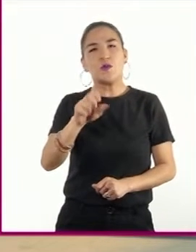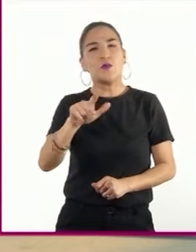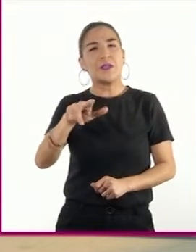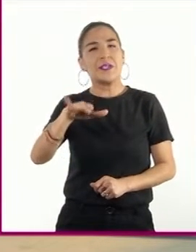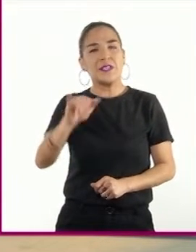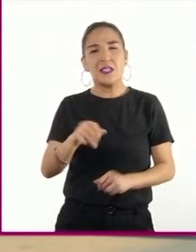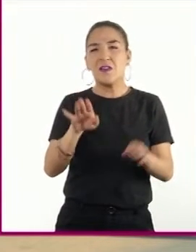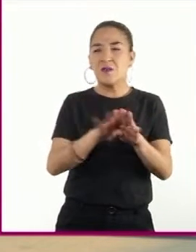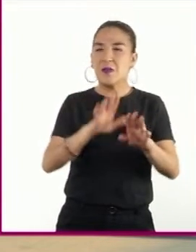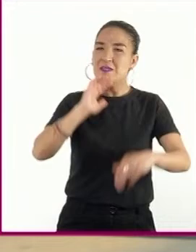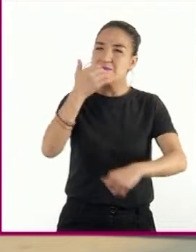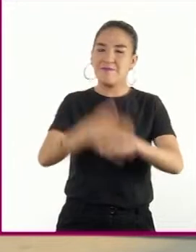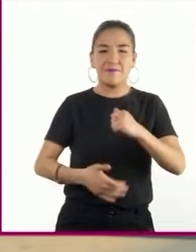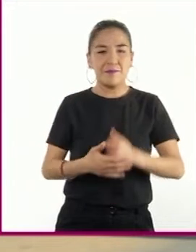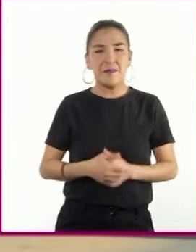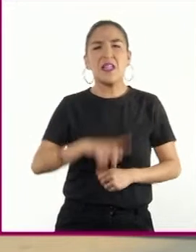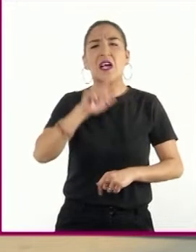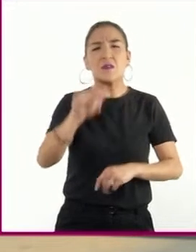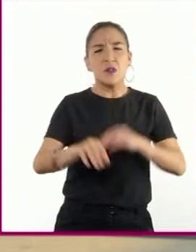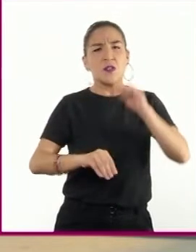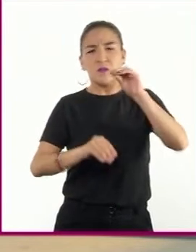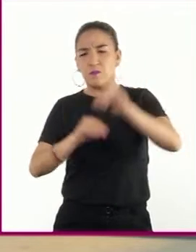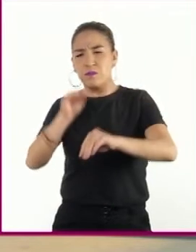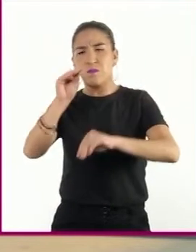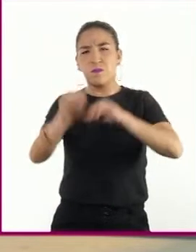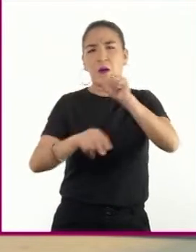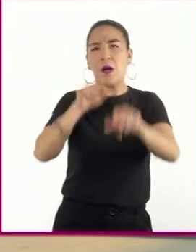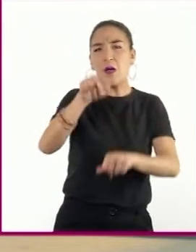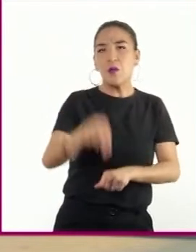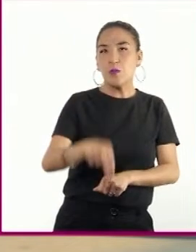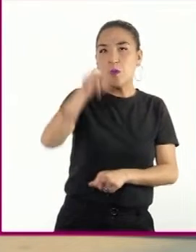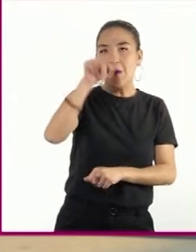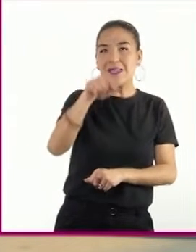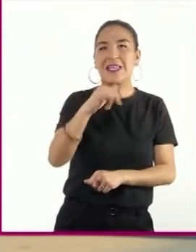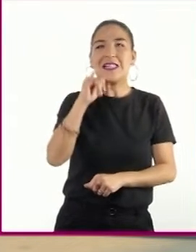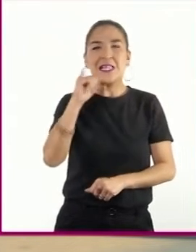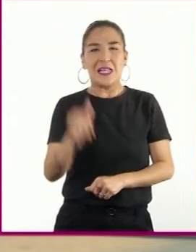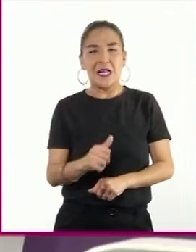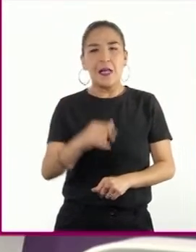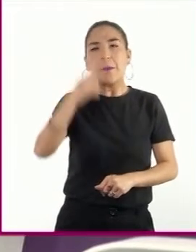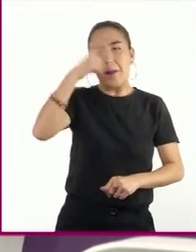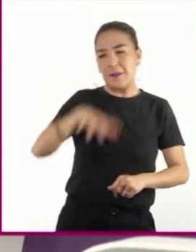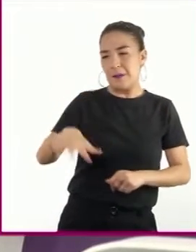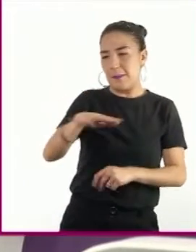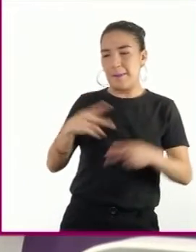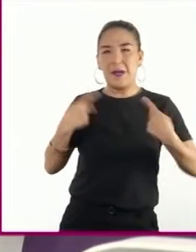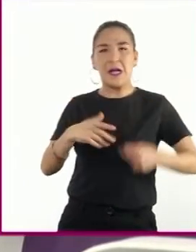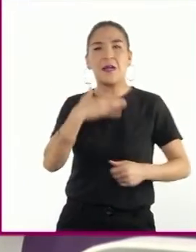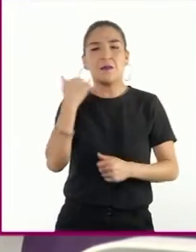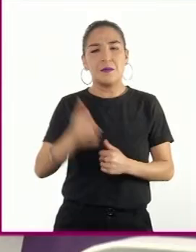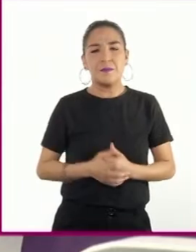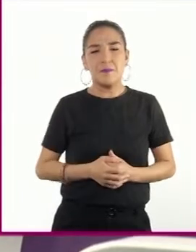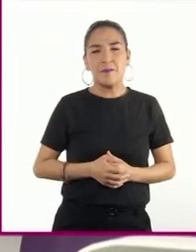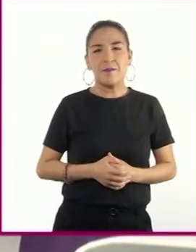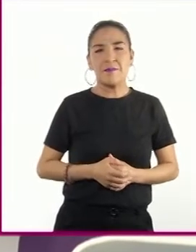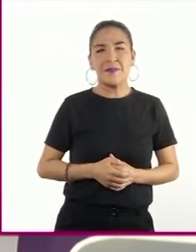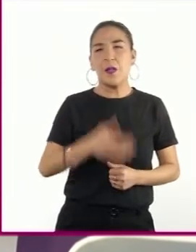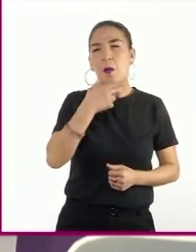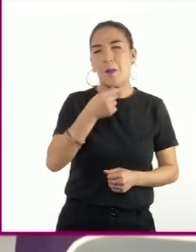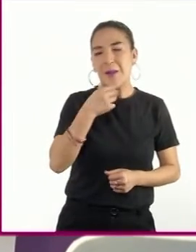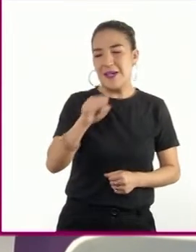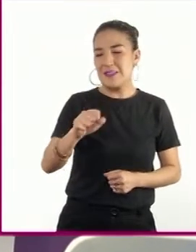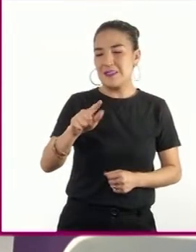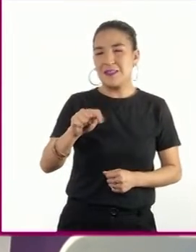fueron desplazando hacia el norte de Italia a los alemanes. Stalin presionó para